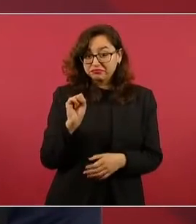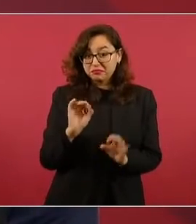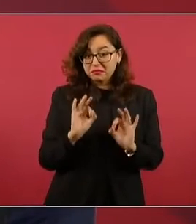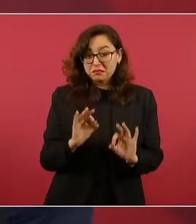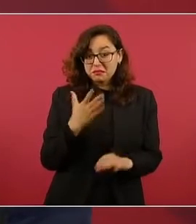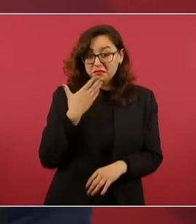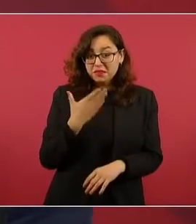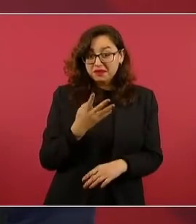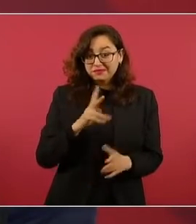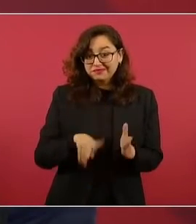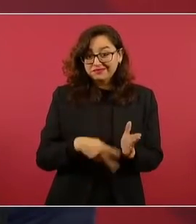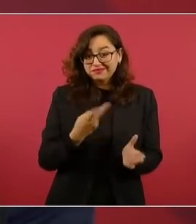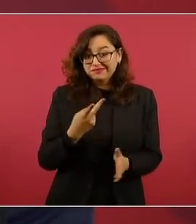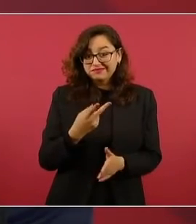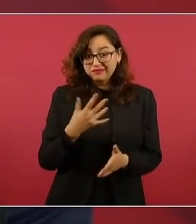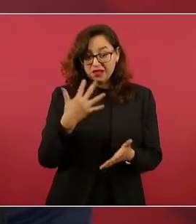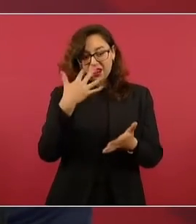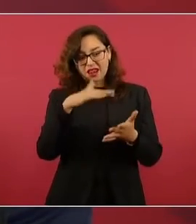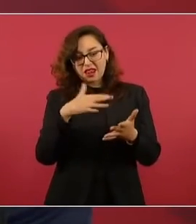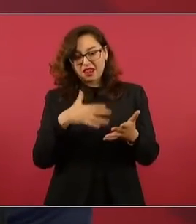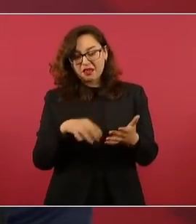leer?